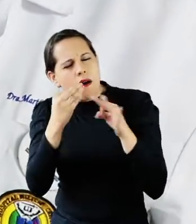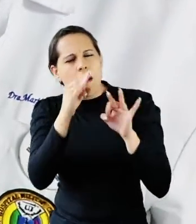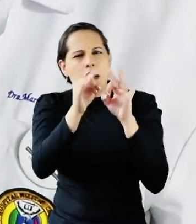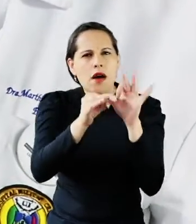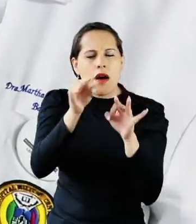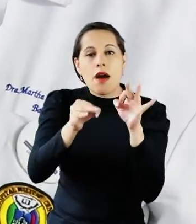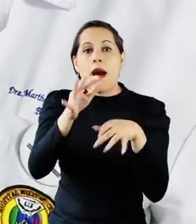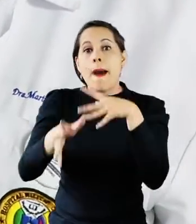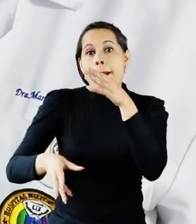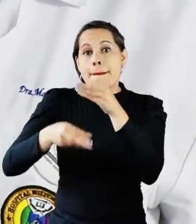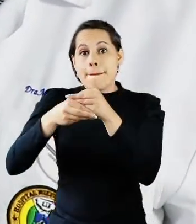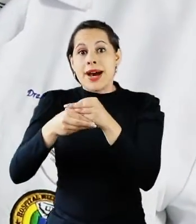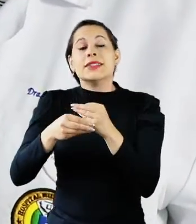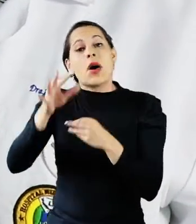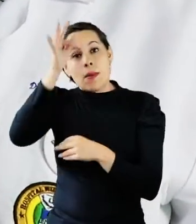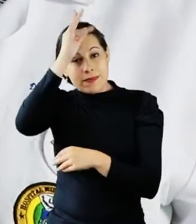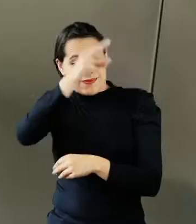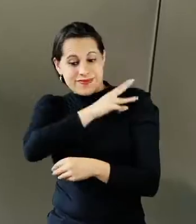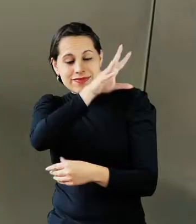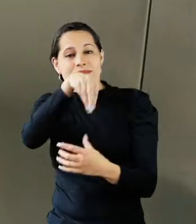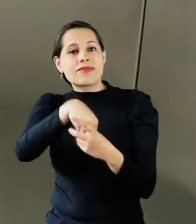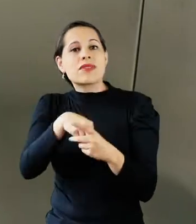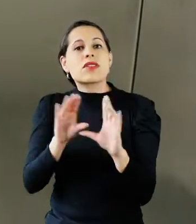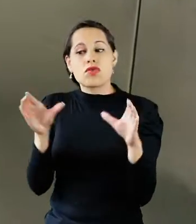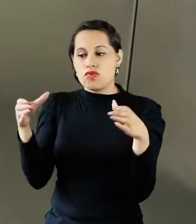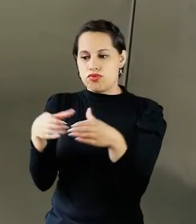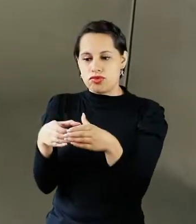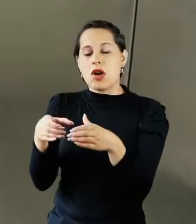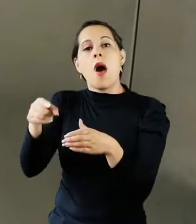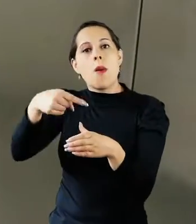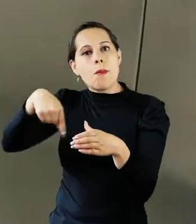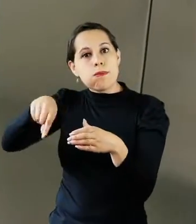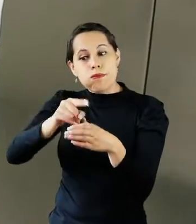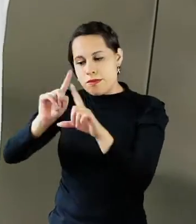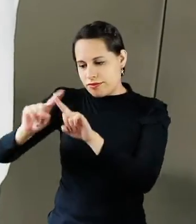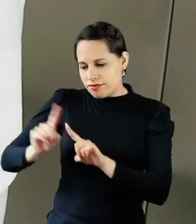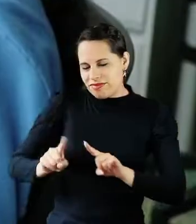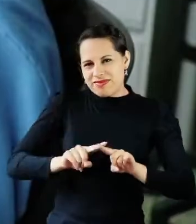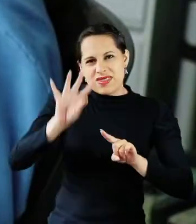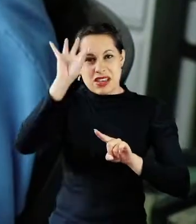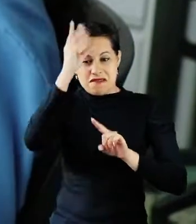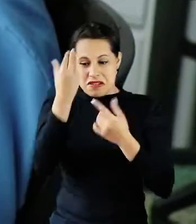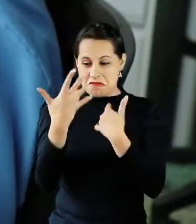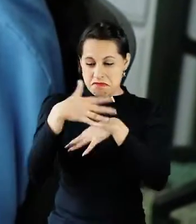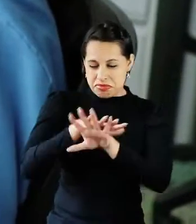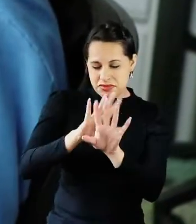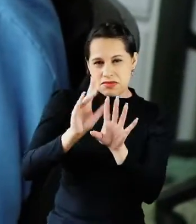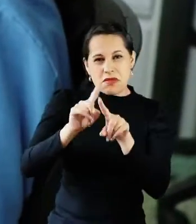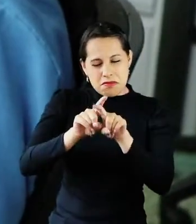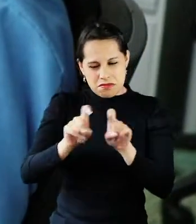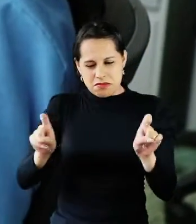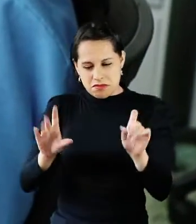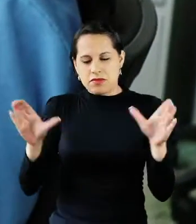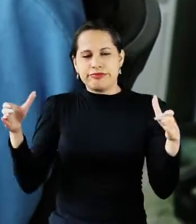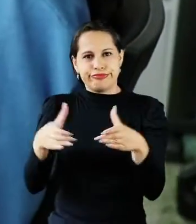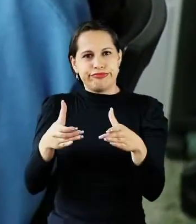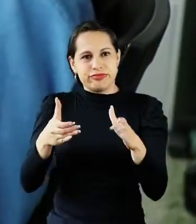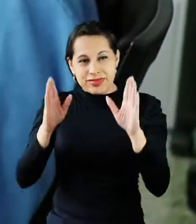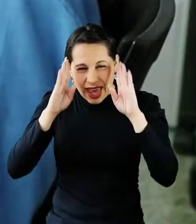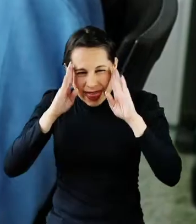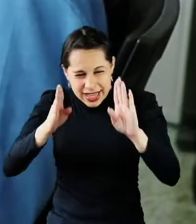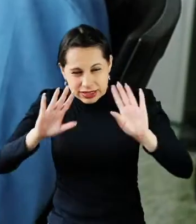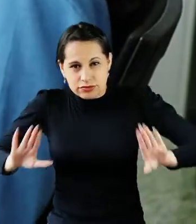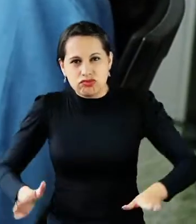Adicionalmente, el OMIL cuenta con un Comité de Seguridad del Paciente, integrado por un equipo interdisciplinario que se encarga del mejoramiento